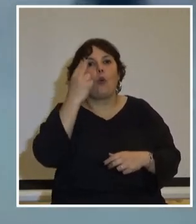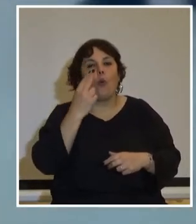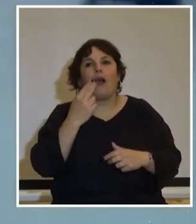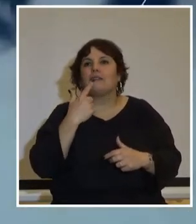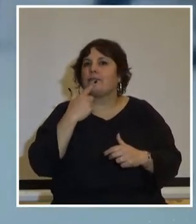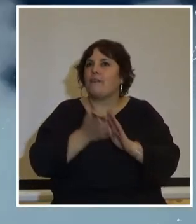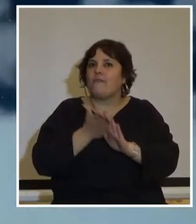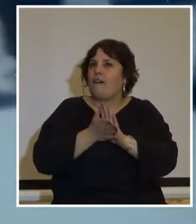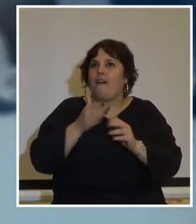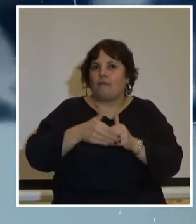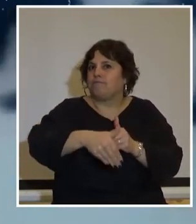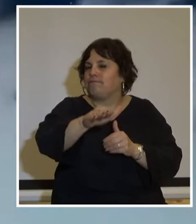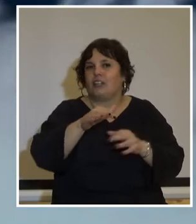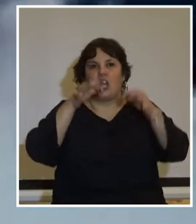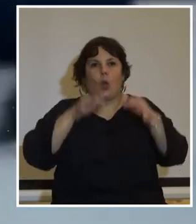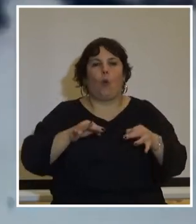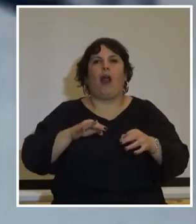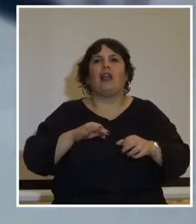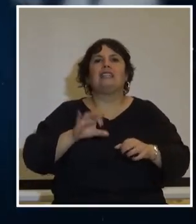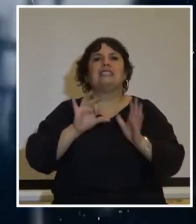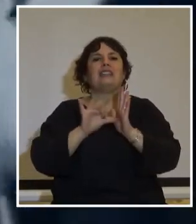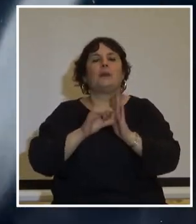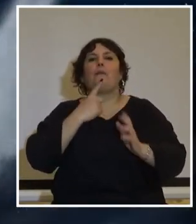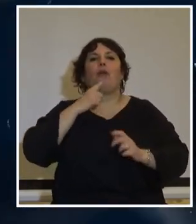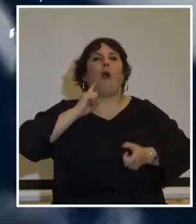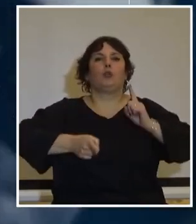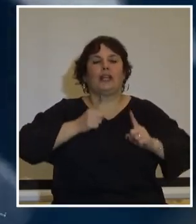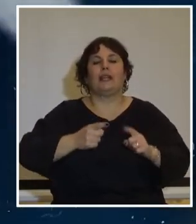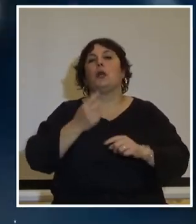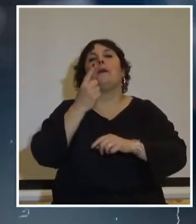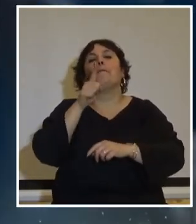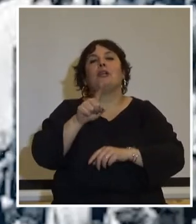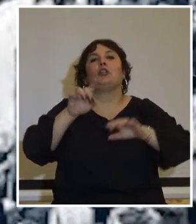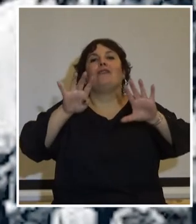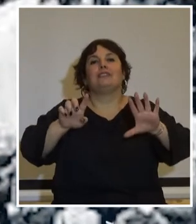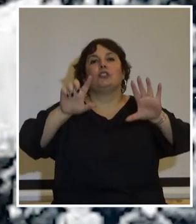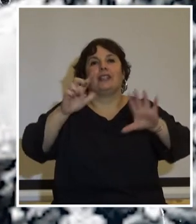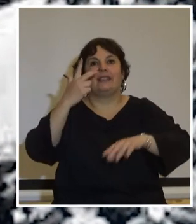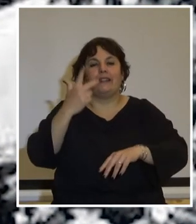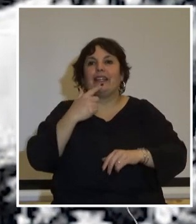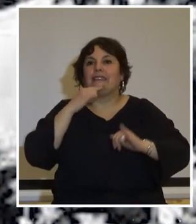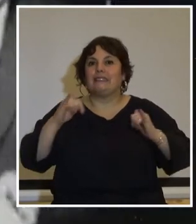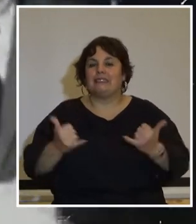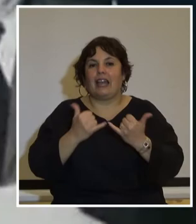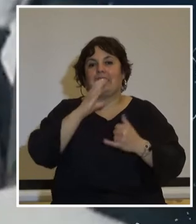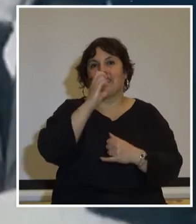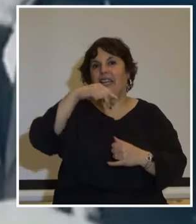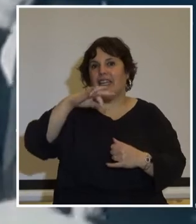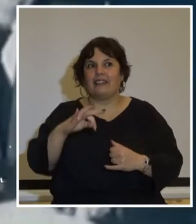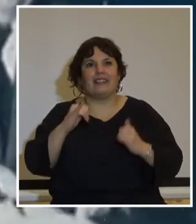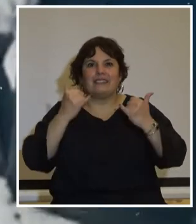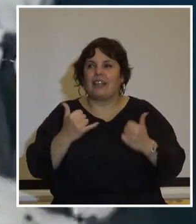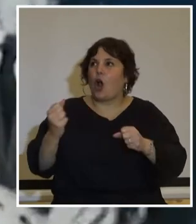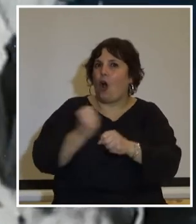era inminente que llegara al país un régimen autoritario. El miércoles 27 de junio de 1973, la dirección de la CNT tenía la